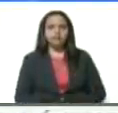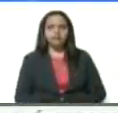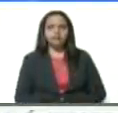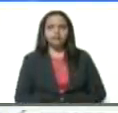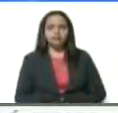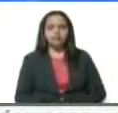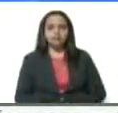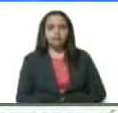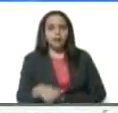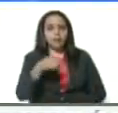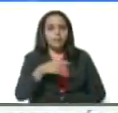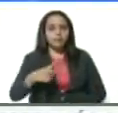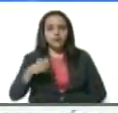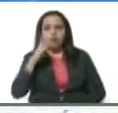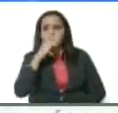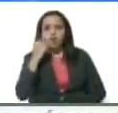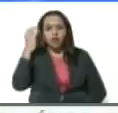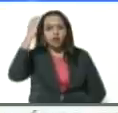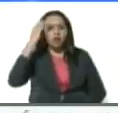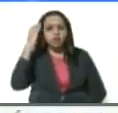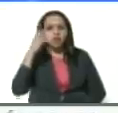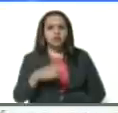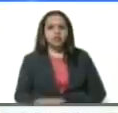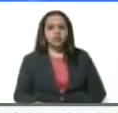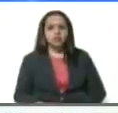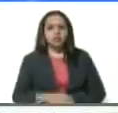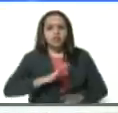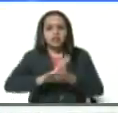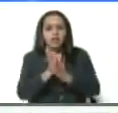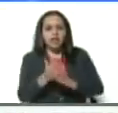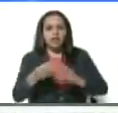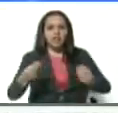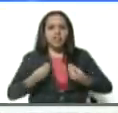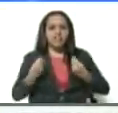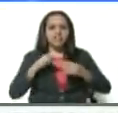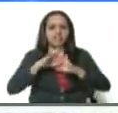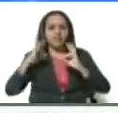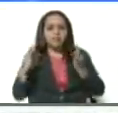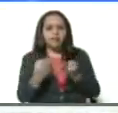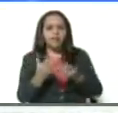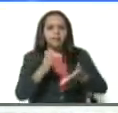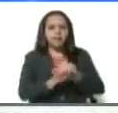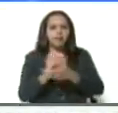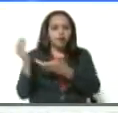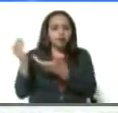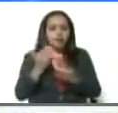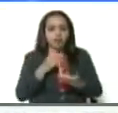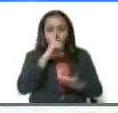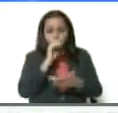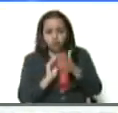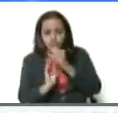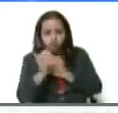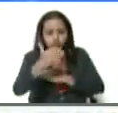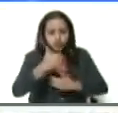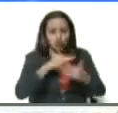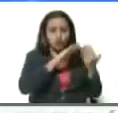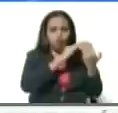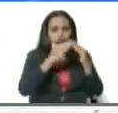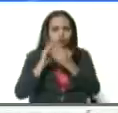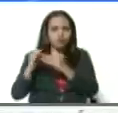inconsciencia que cuesta la vida de familiares, de amigos, quienes llegan por una trocha a una comunidad,